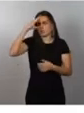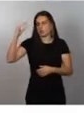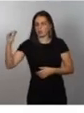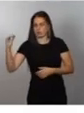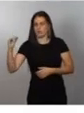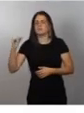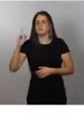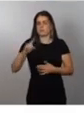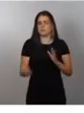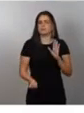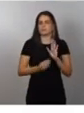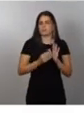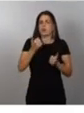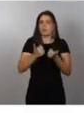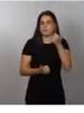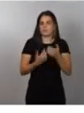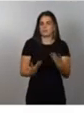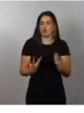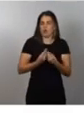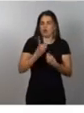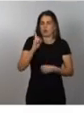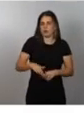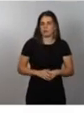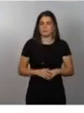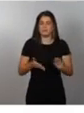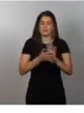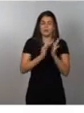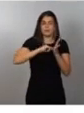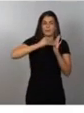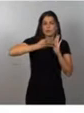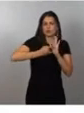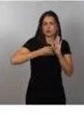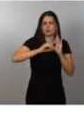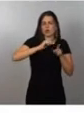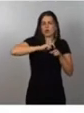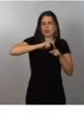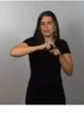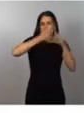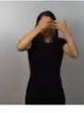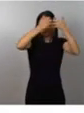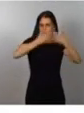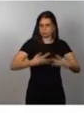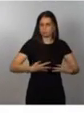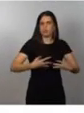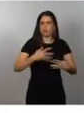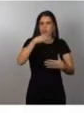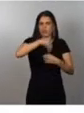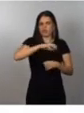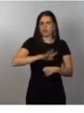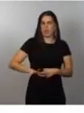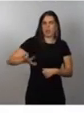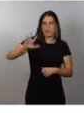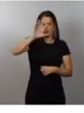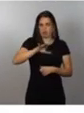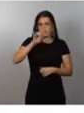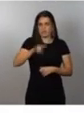competitiva. Se trata de proyectos que tienen un carácter vertebrador en el territorio nacional y de gran impacto